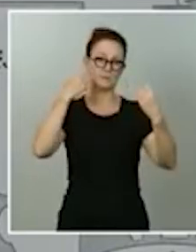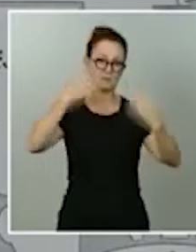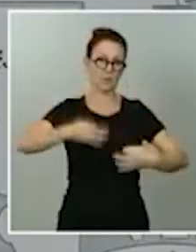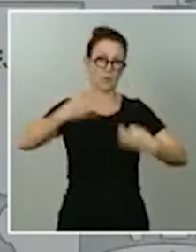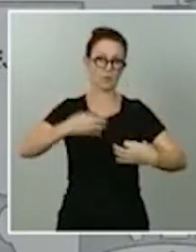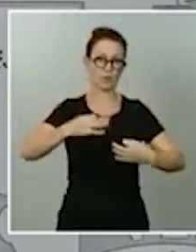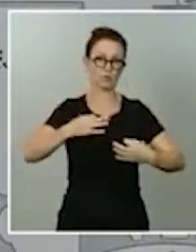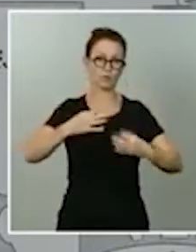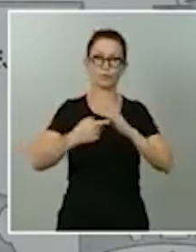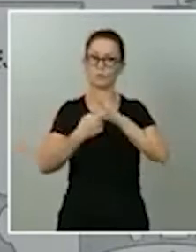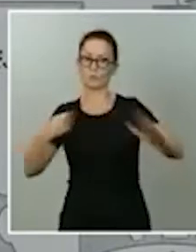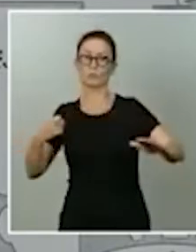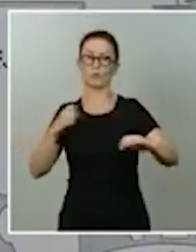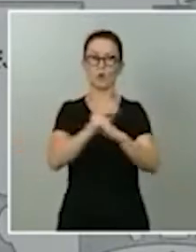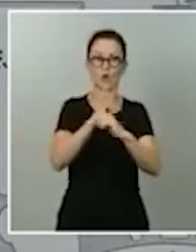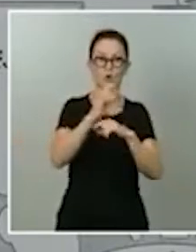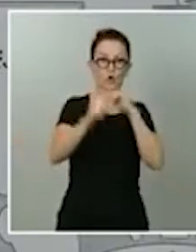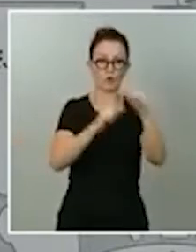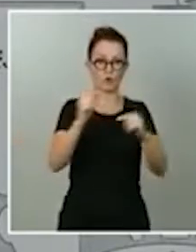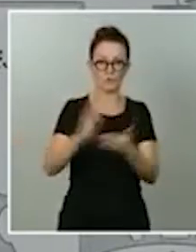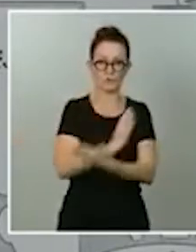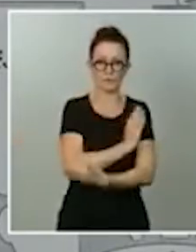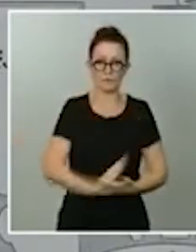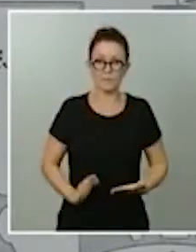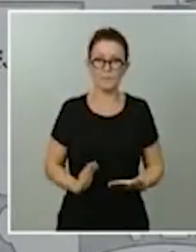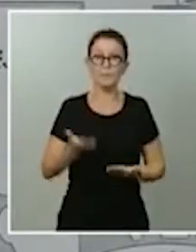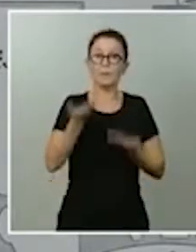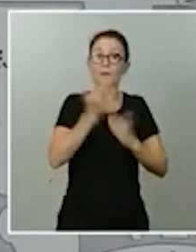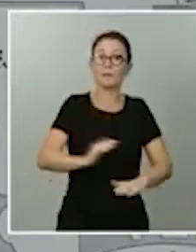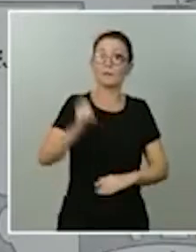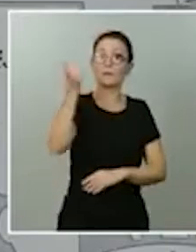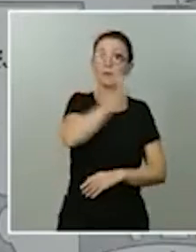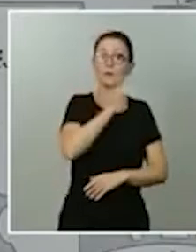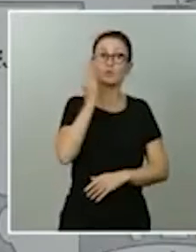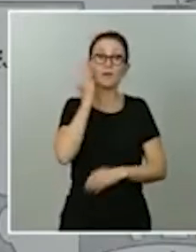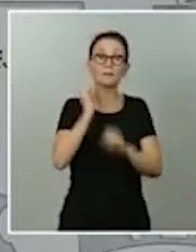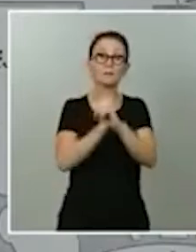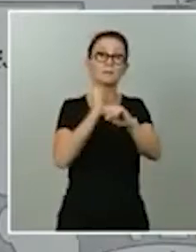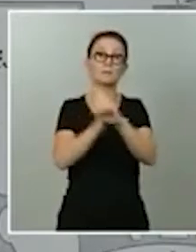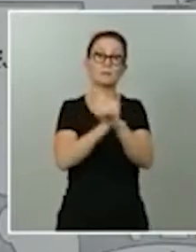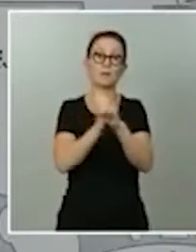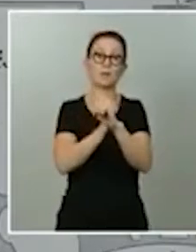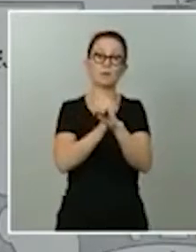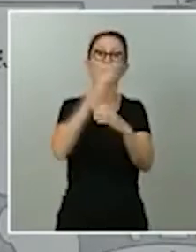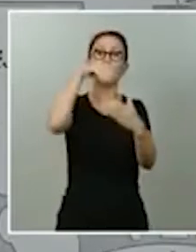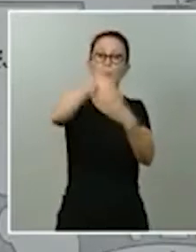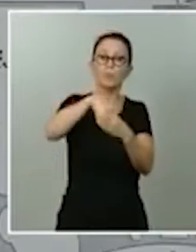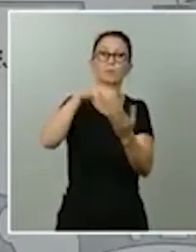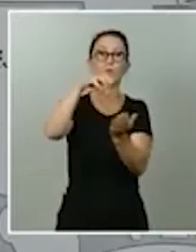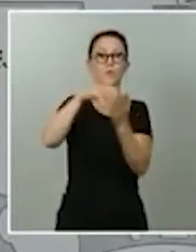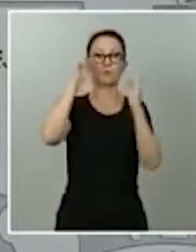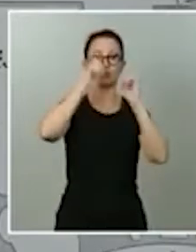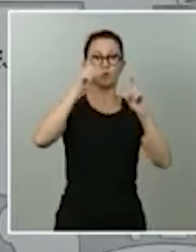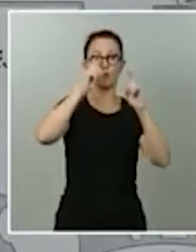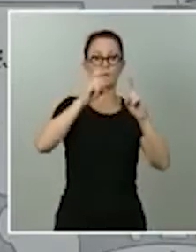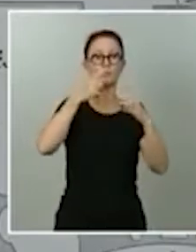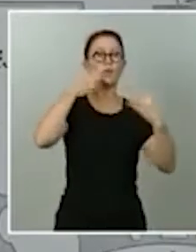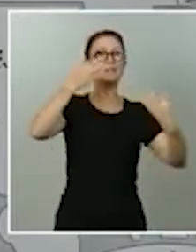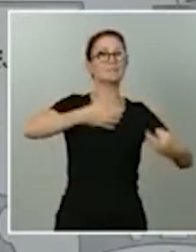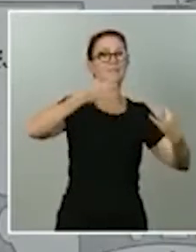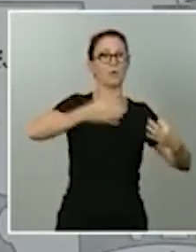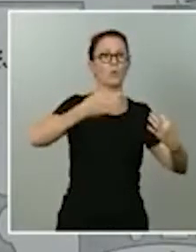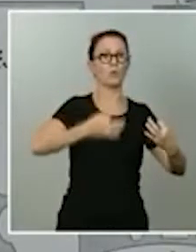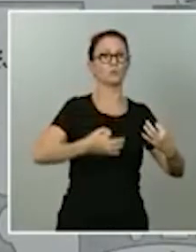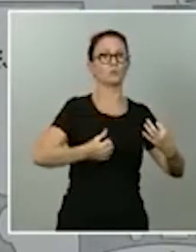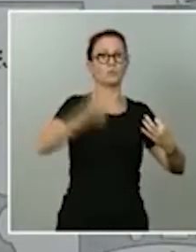seguros de COVID. Nuestros hijos e hijas, nuestros trabajadores, van a estar más seguros en los centros educativos que en otros muchos entornos que han estado durante